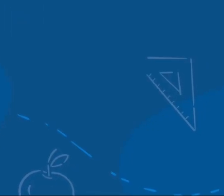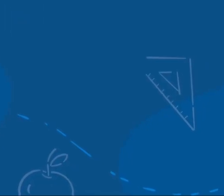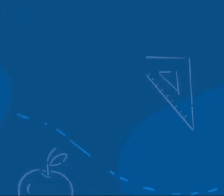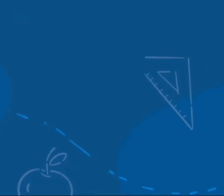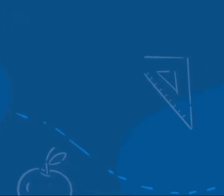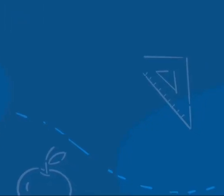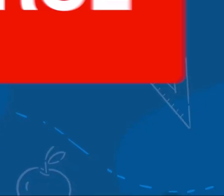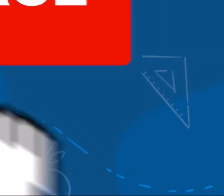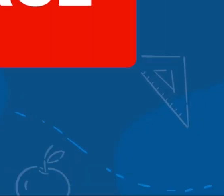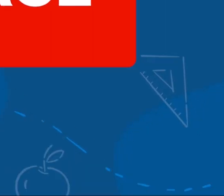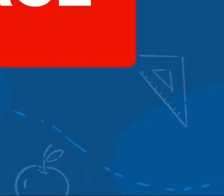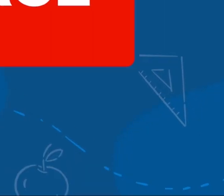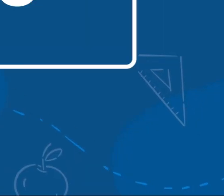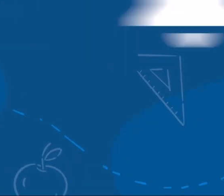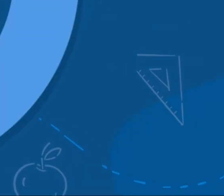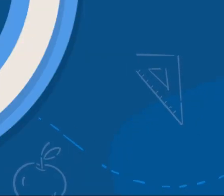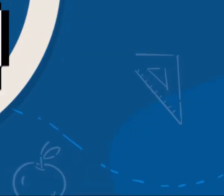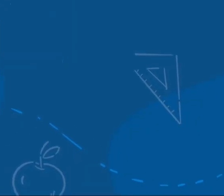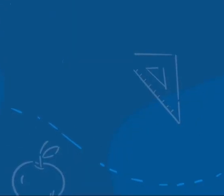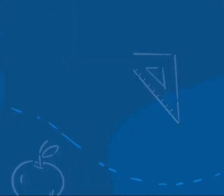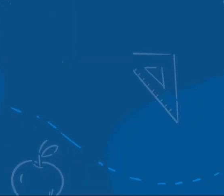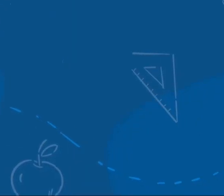comparte. Dale like y suscríbete. Saludos.